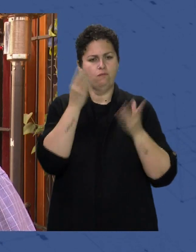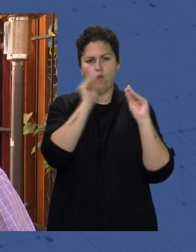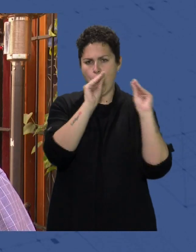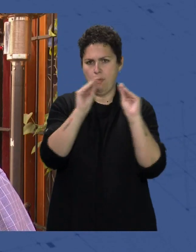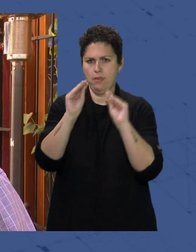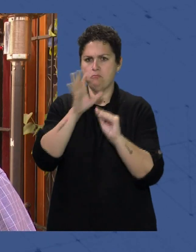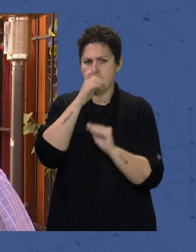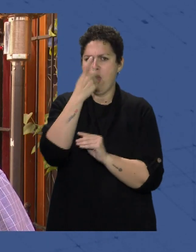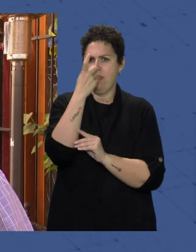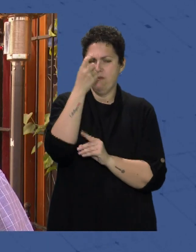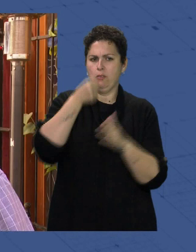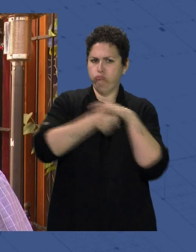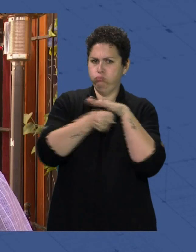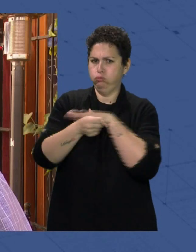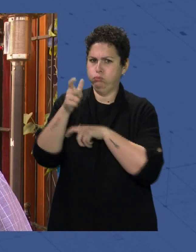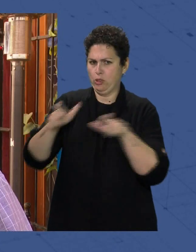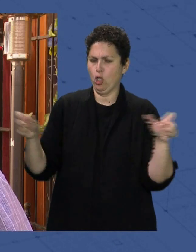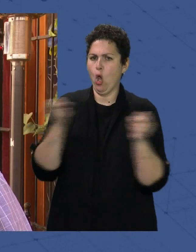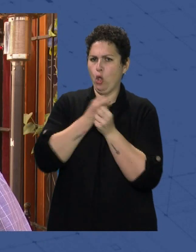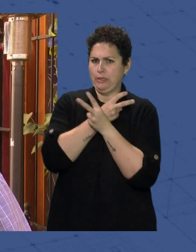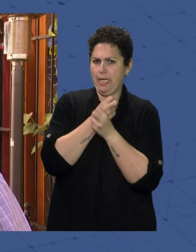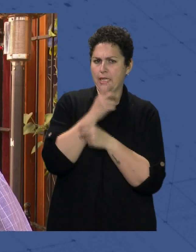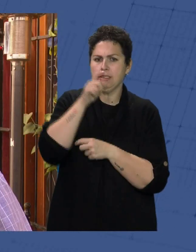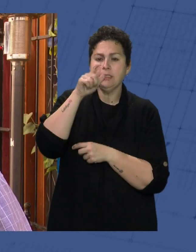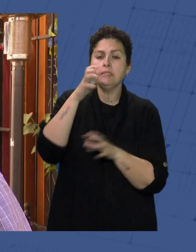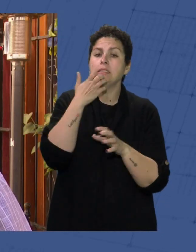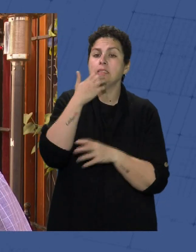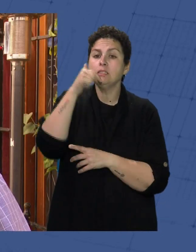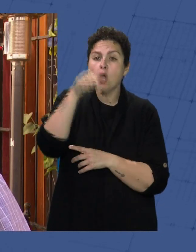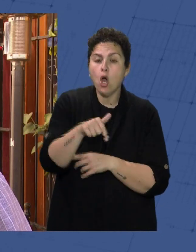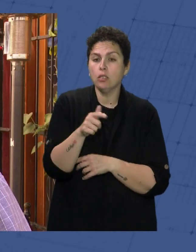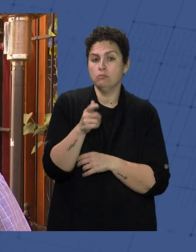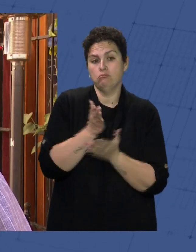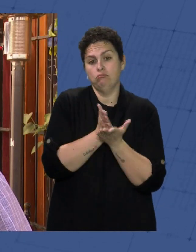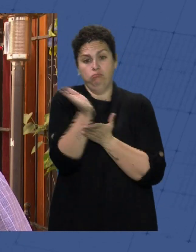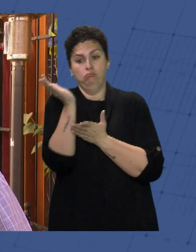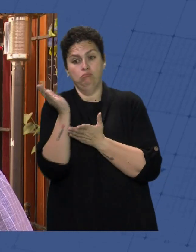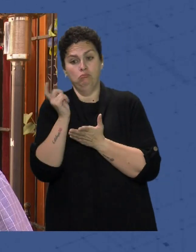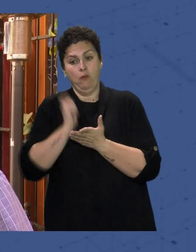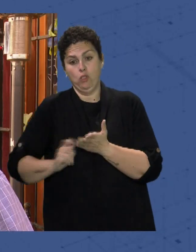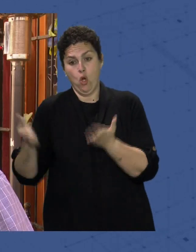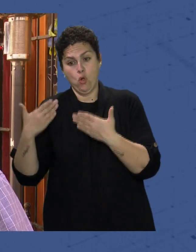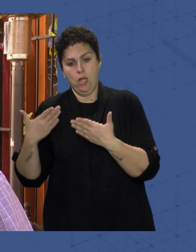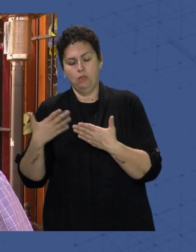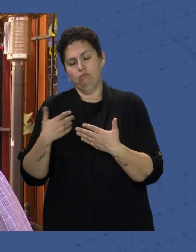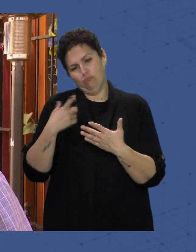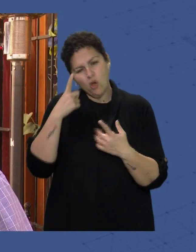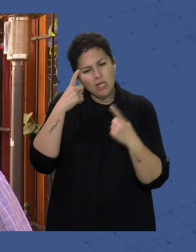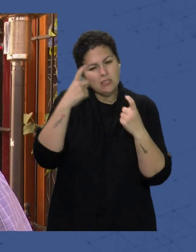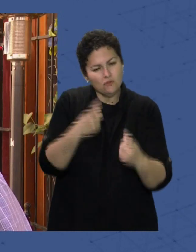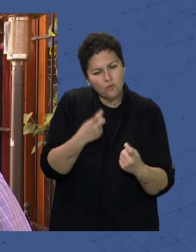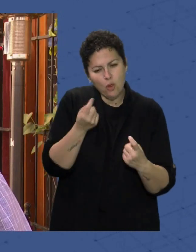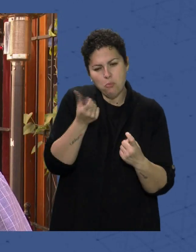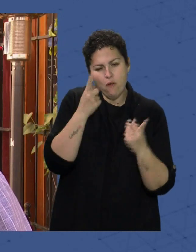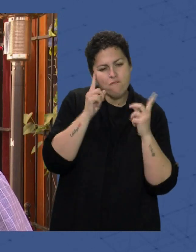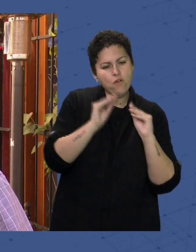Personales En la hostelería Y que si hoy por hoy No tienen otra salida Profesional Pues que Hagan una pequeña formación Y que